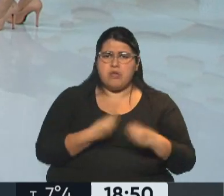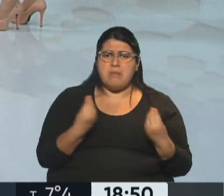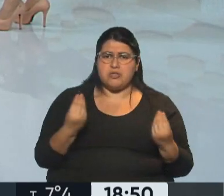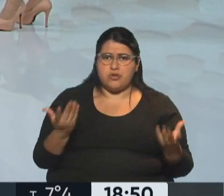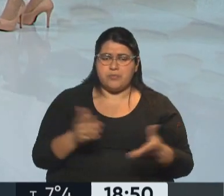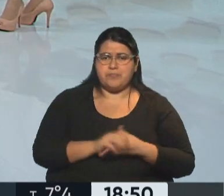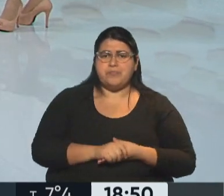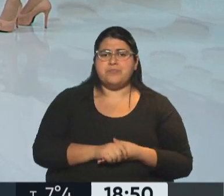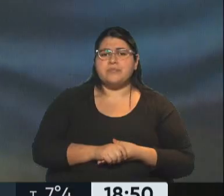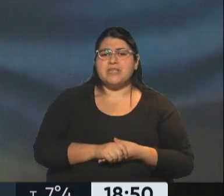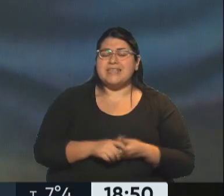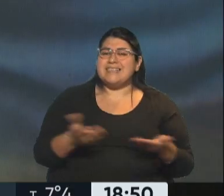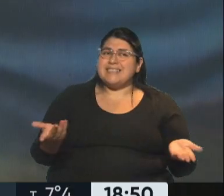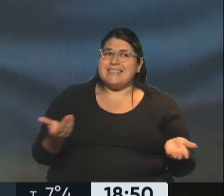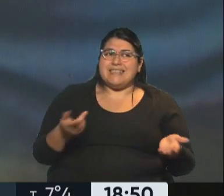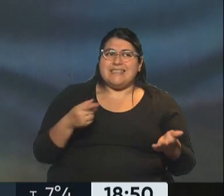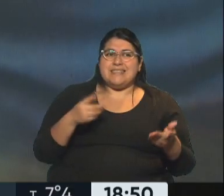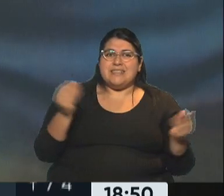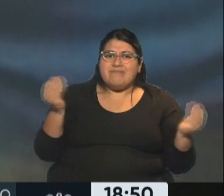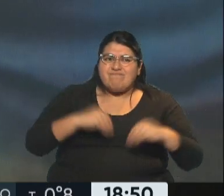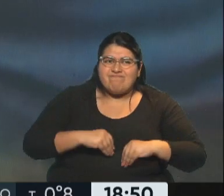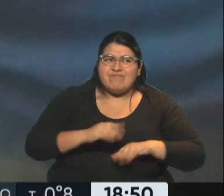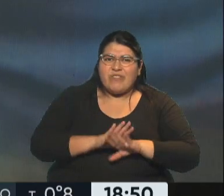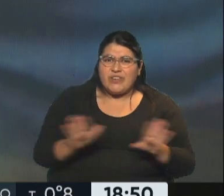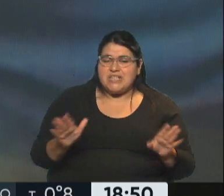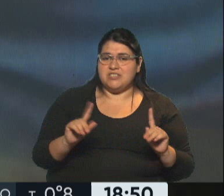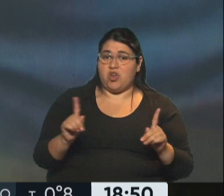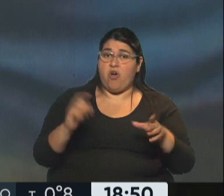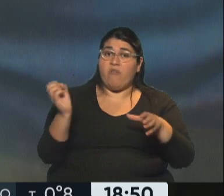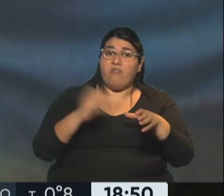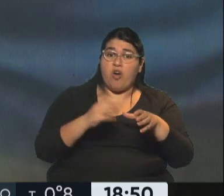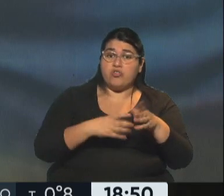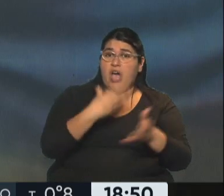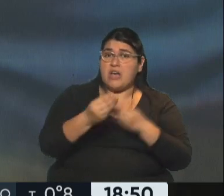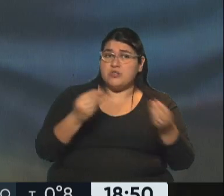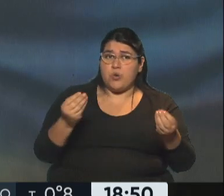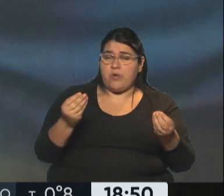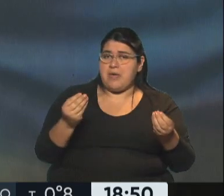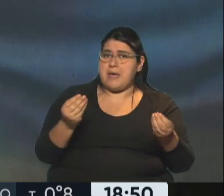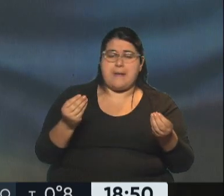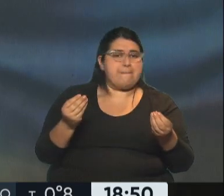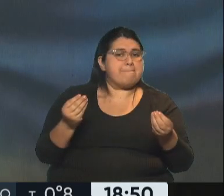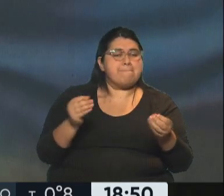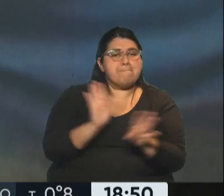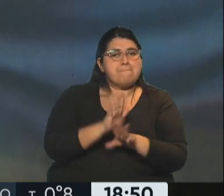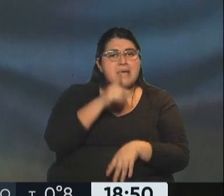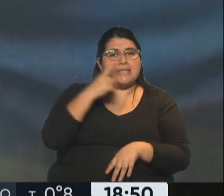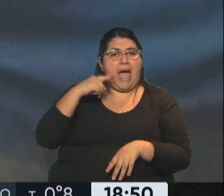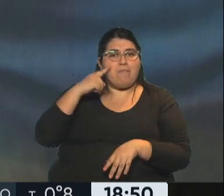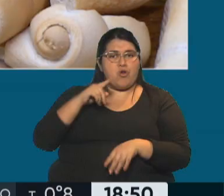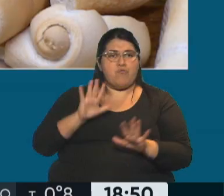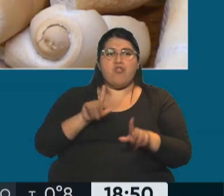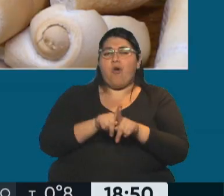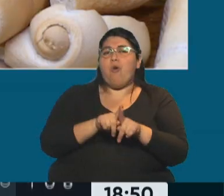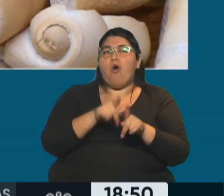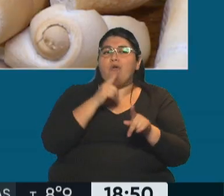los panaderos? En realidad, más que ponerle fin, podríamos decir que este Fondo Estabilizador de golpe está en tensión. ¿No? A ver, ¿qué